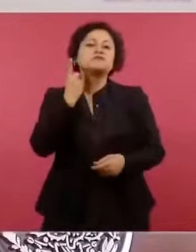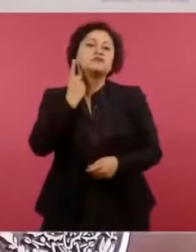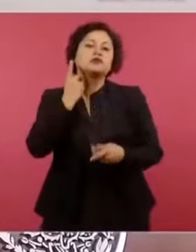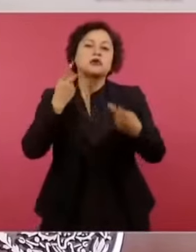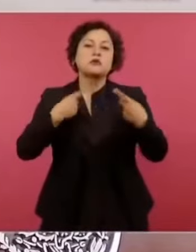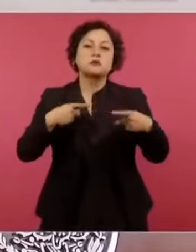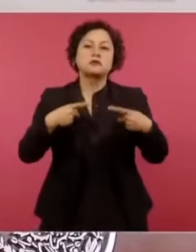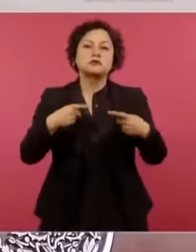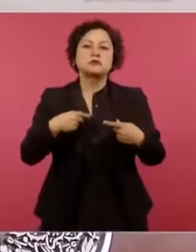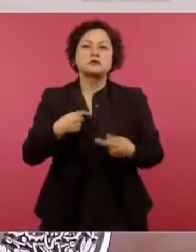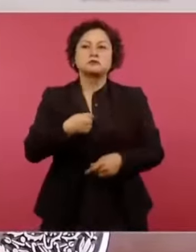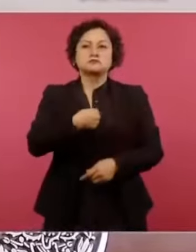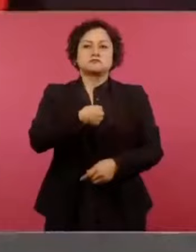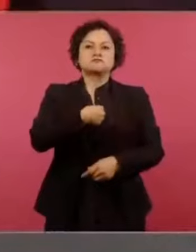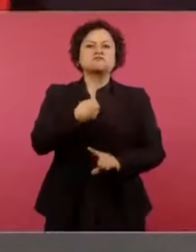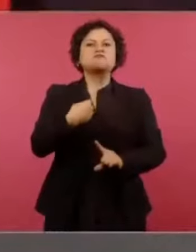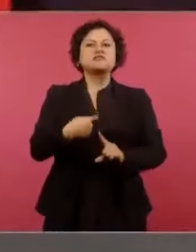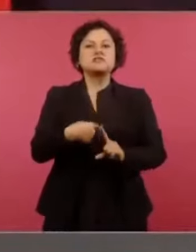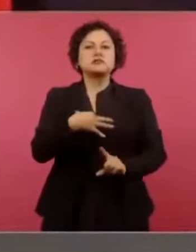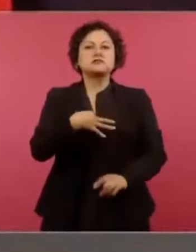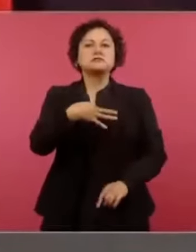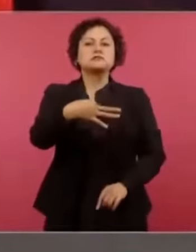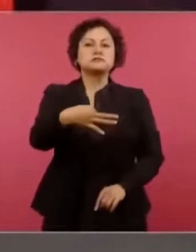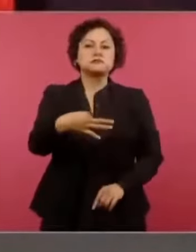por decisión del presidente.